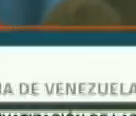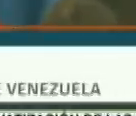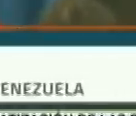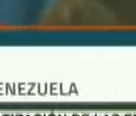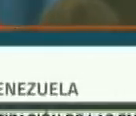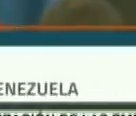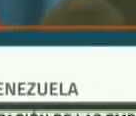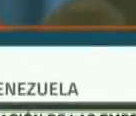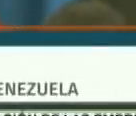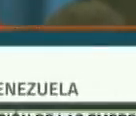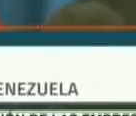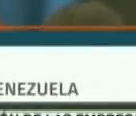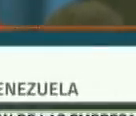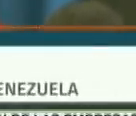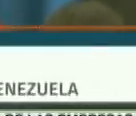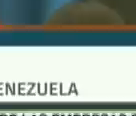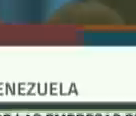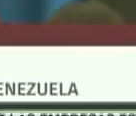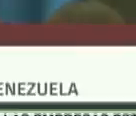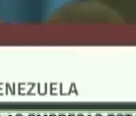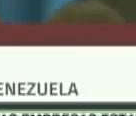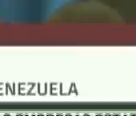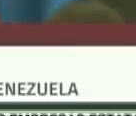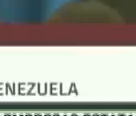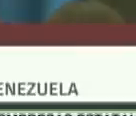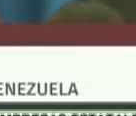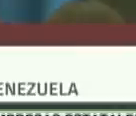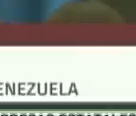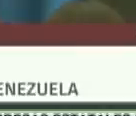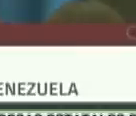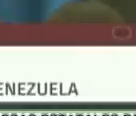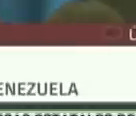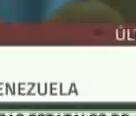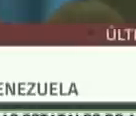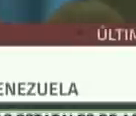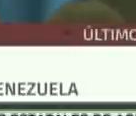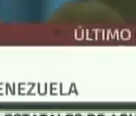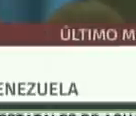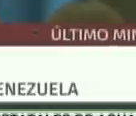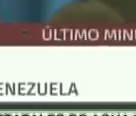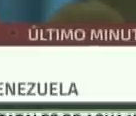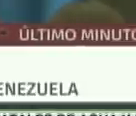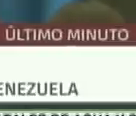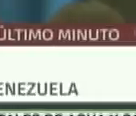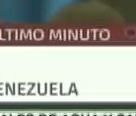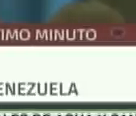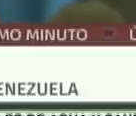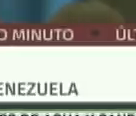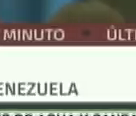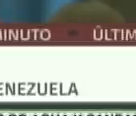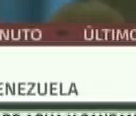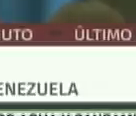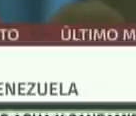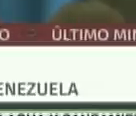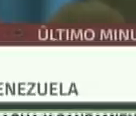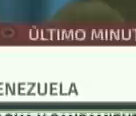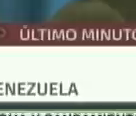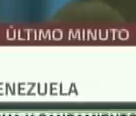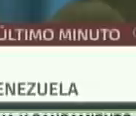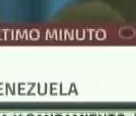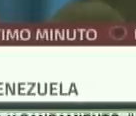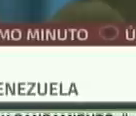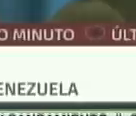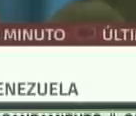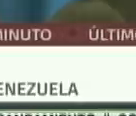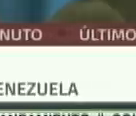vida, su sangre, su futuro por la paz de la humanidad para derrotar a